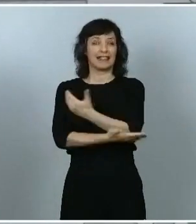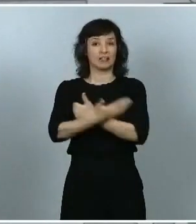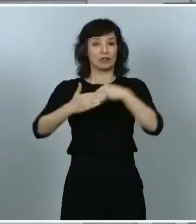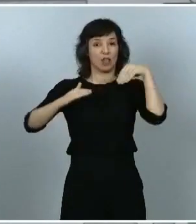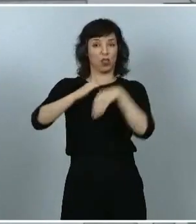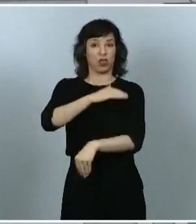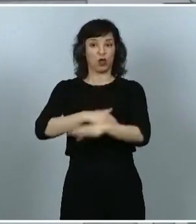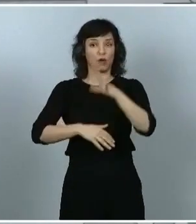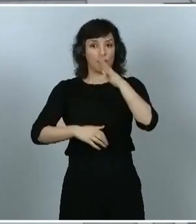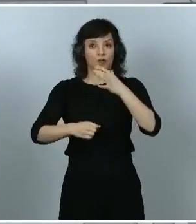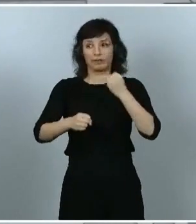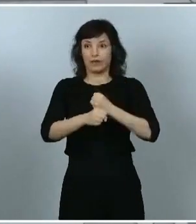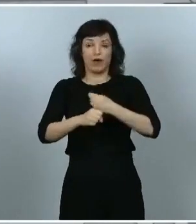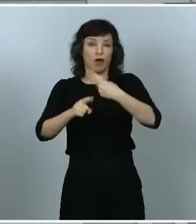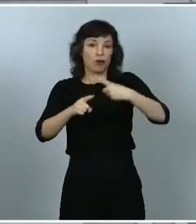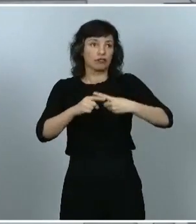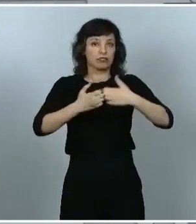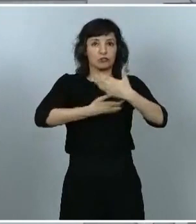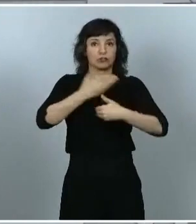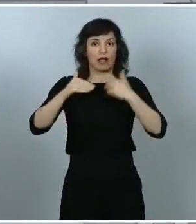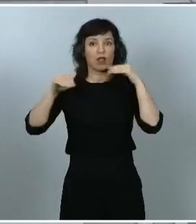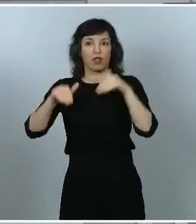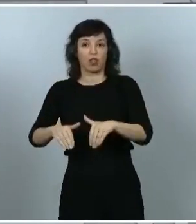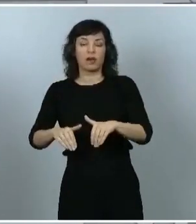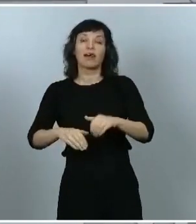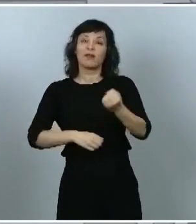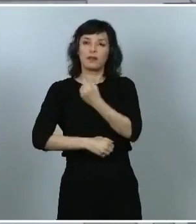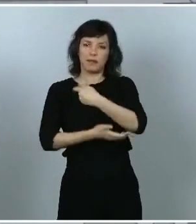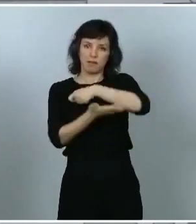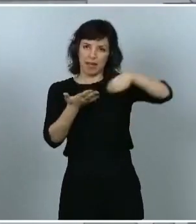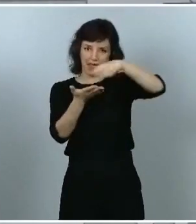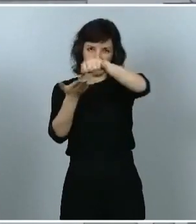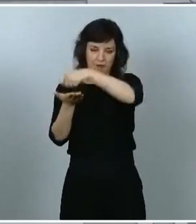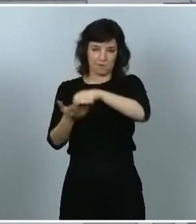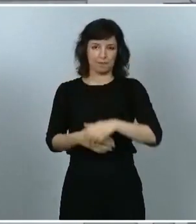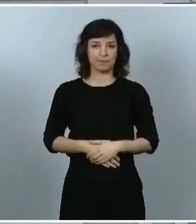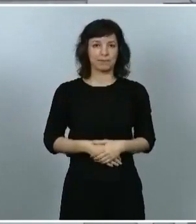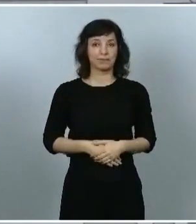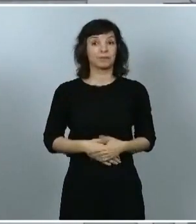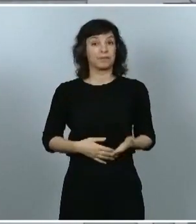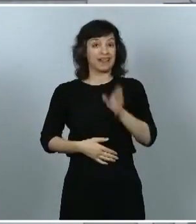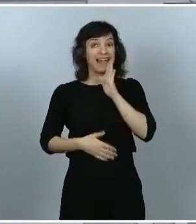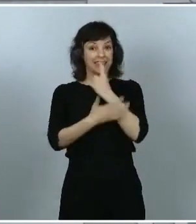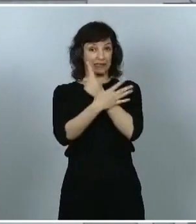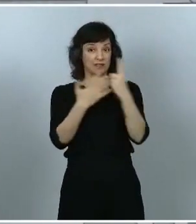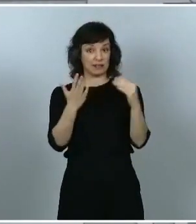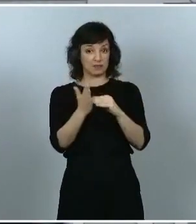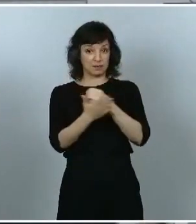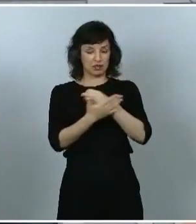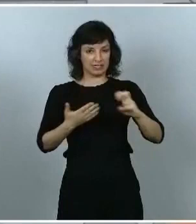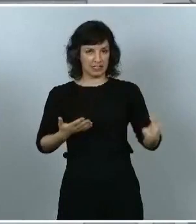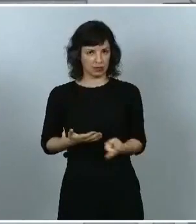económica a pagar en diciembre. Así pues, de los 16.000 millones de euros, insisto, la mayor cantidad,